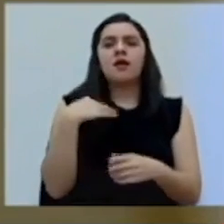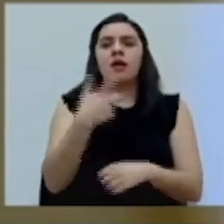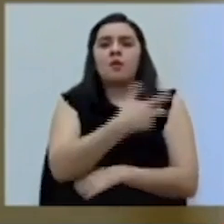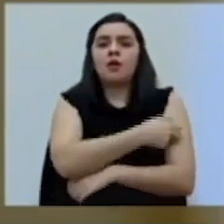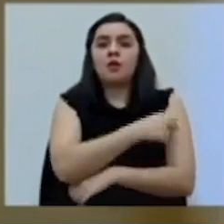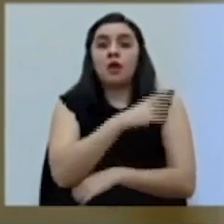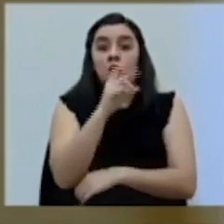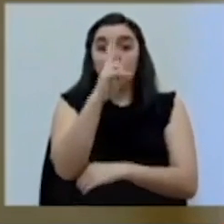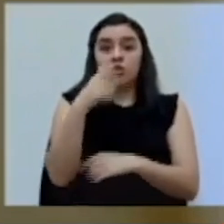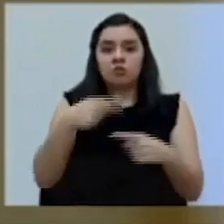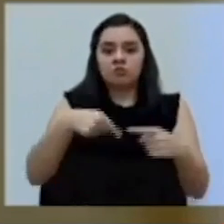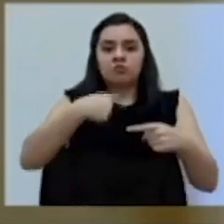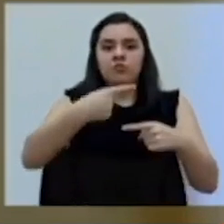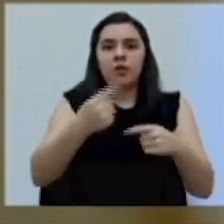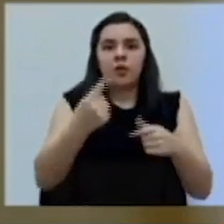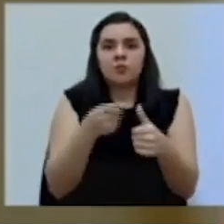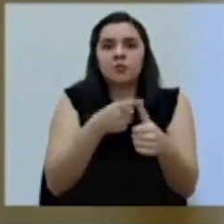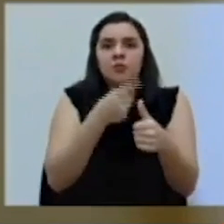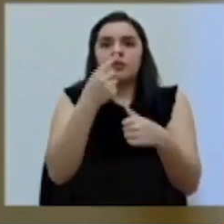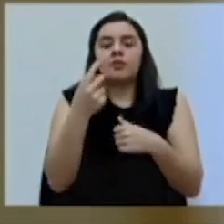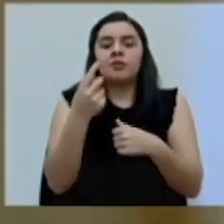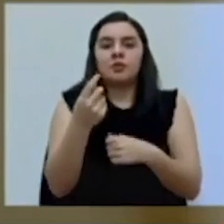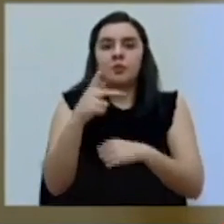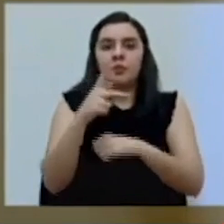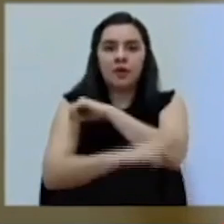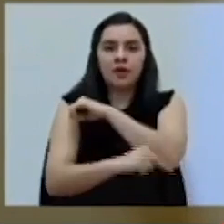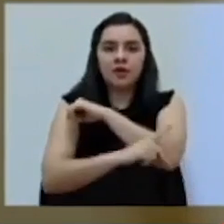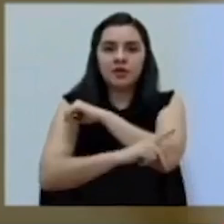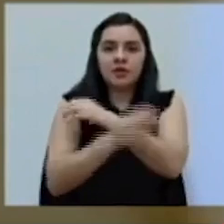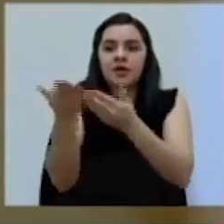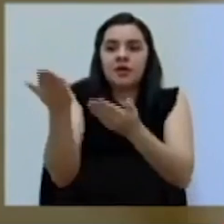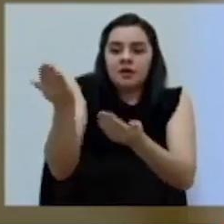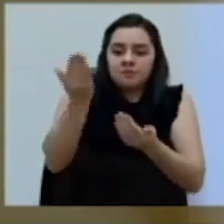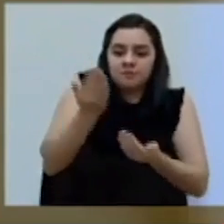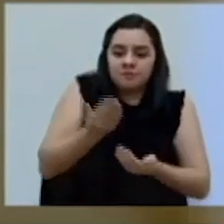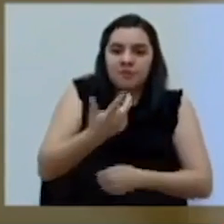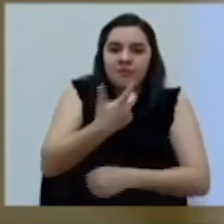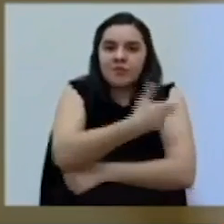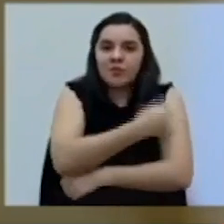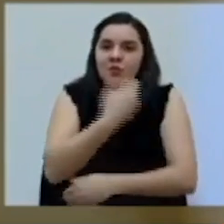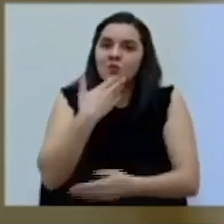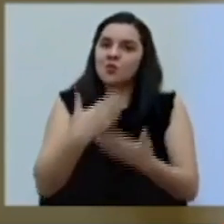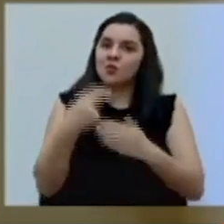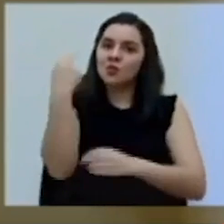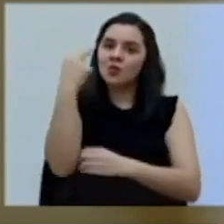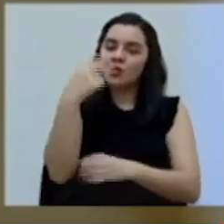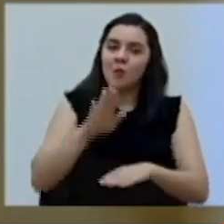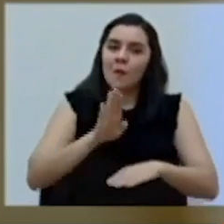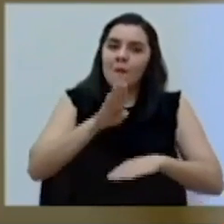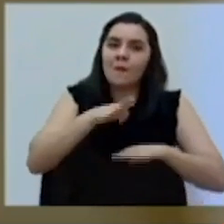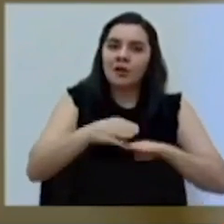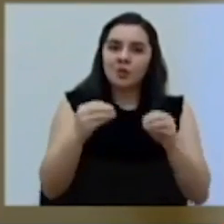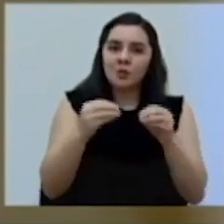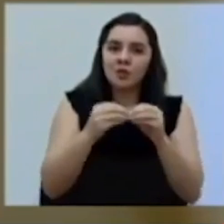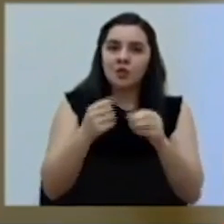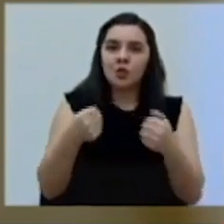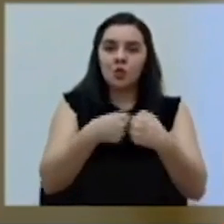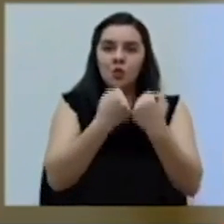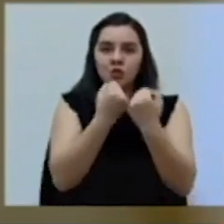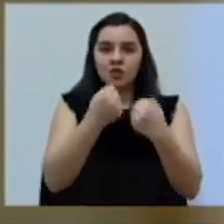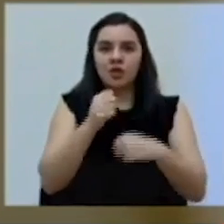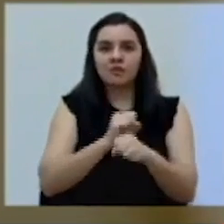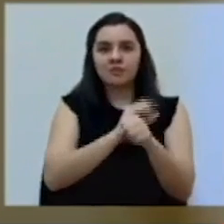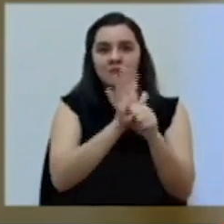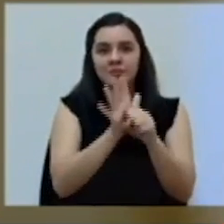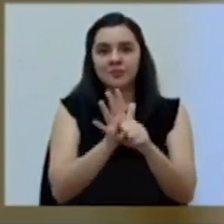ser entre los países, entre los primeros países que reciban dosis de vacunas. Así que es una buena noticia y un paso más en la lucha contra el COVID-19.